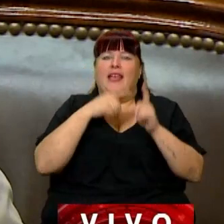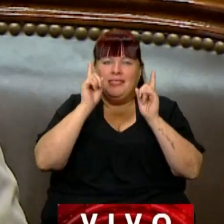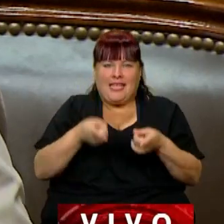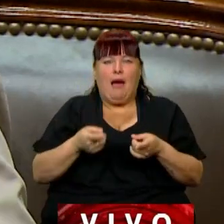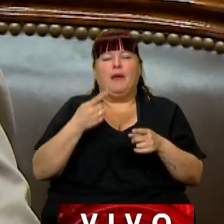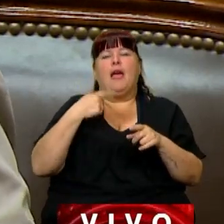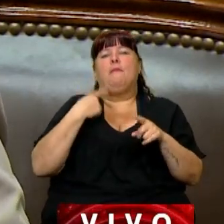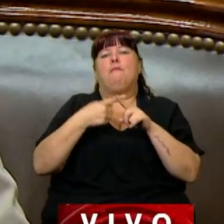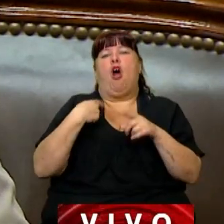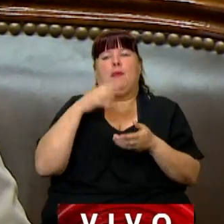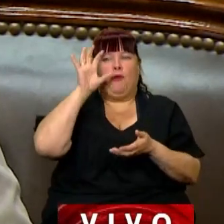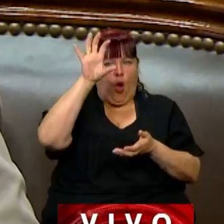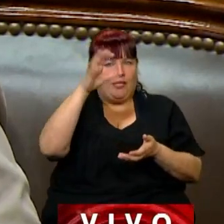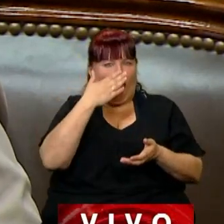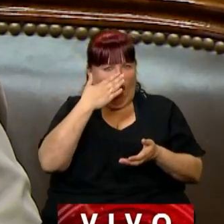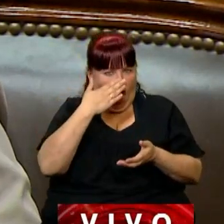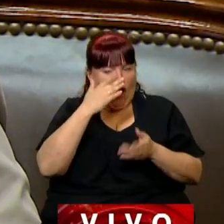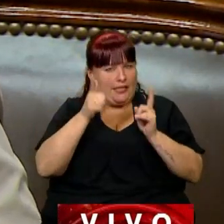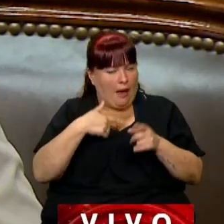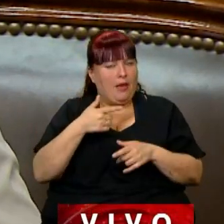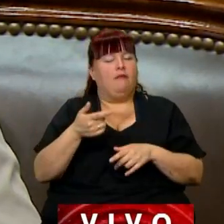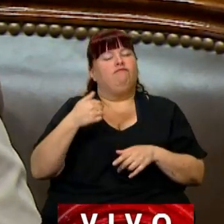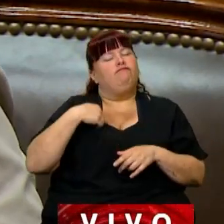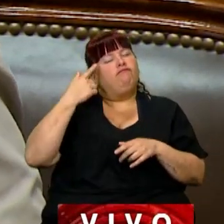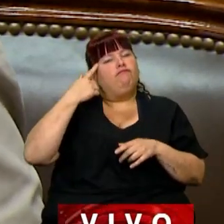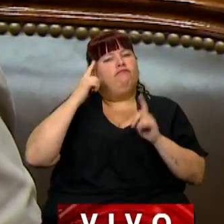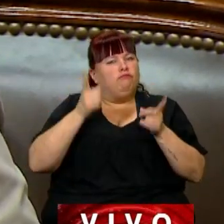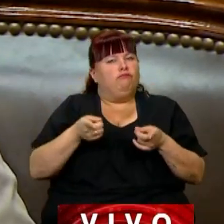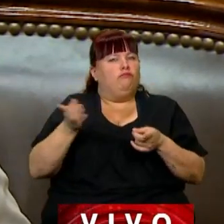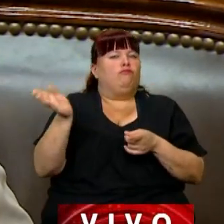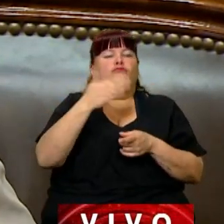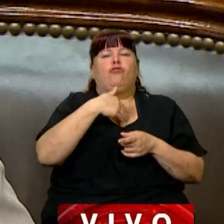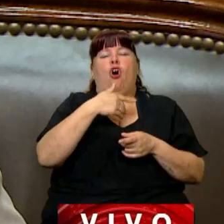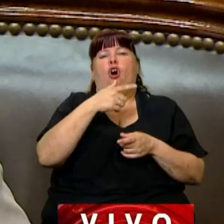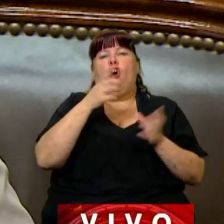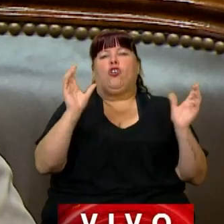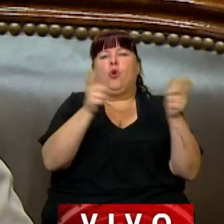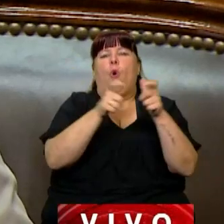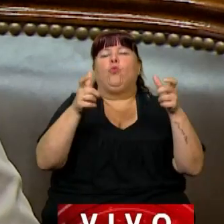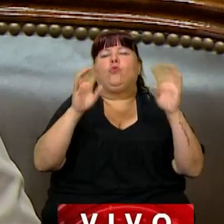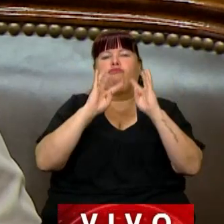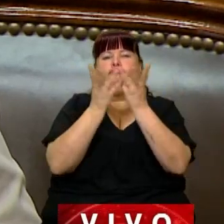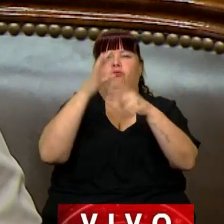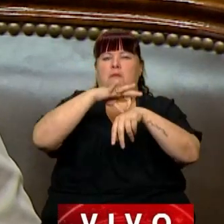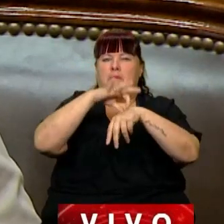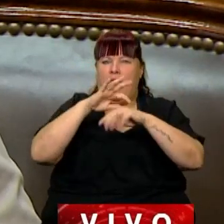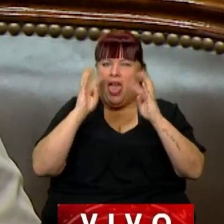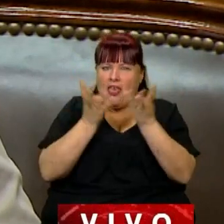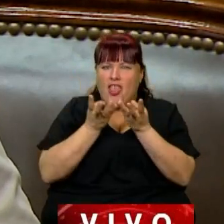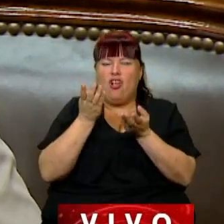también en nombre de mi provincia, y me tomo el atrevimiento de todas las juntas evaluadoras